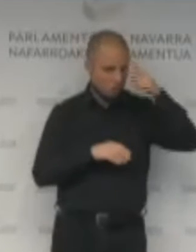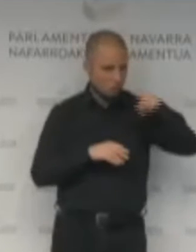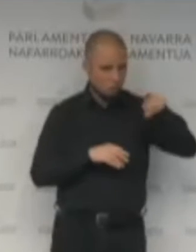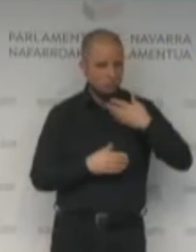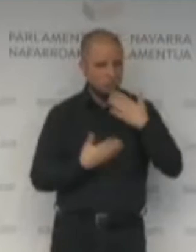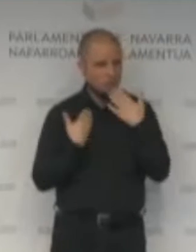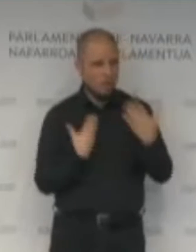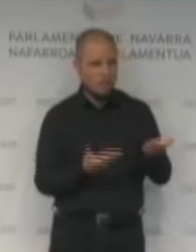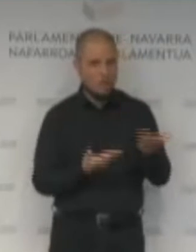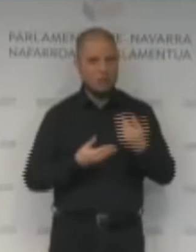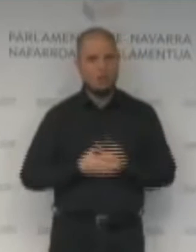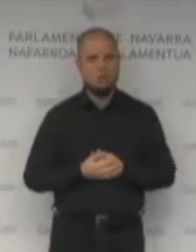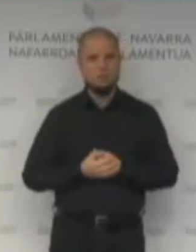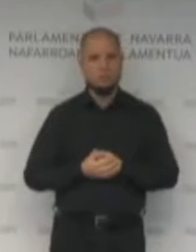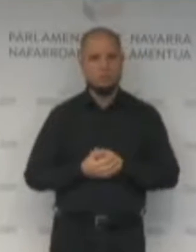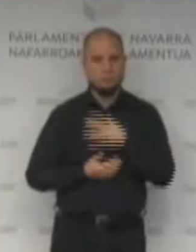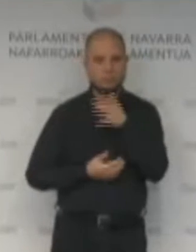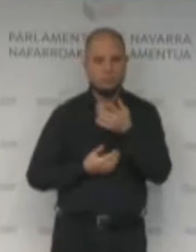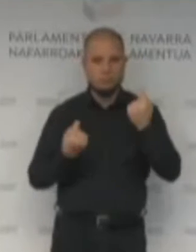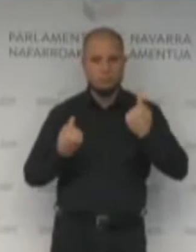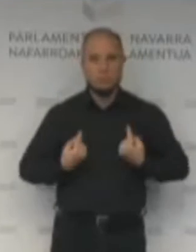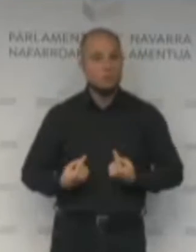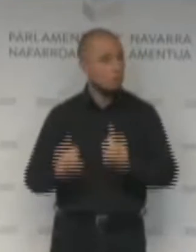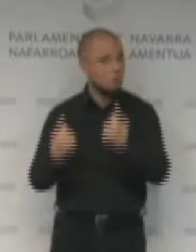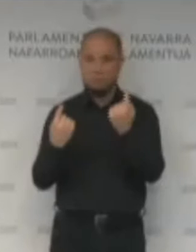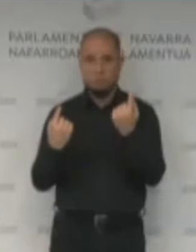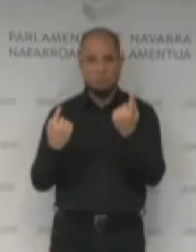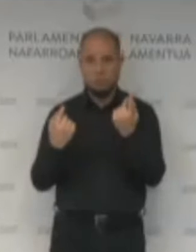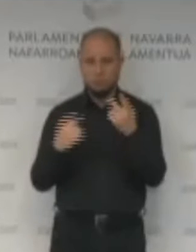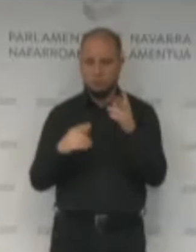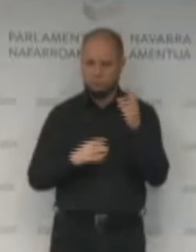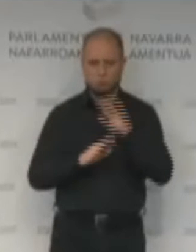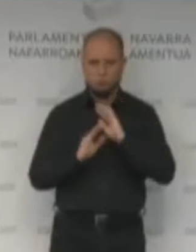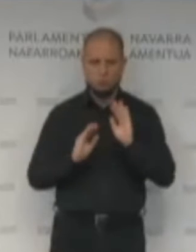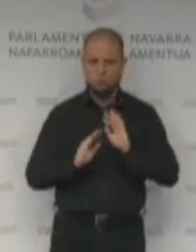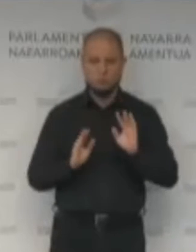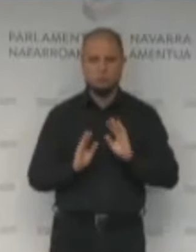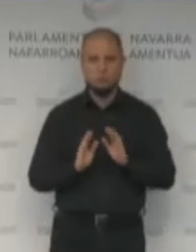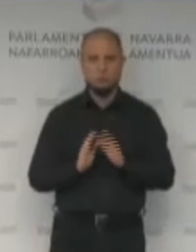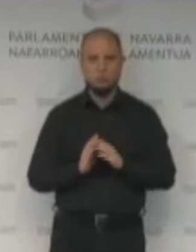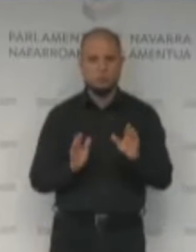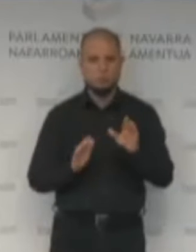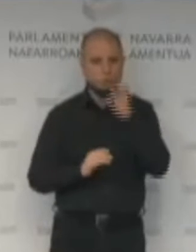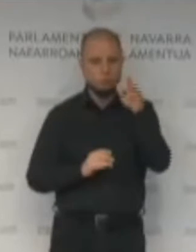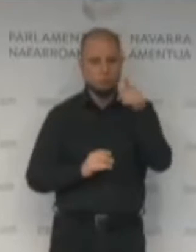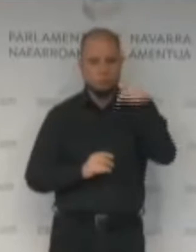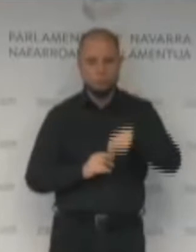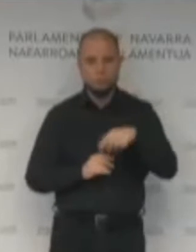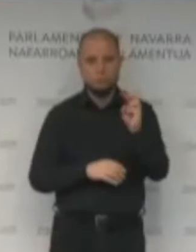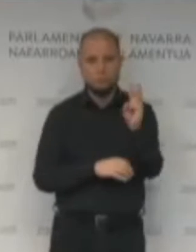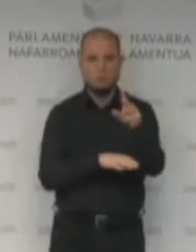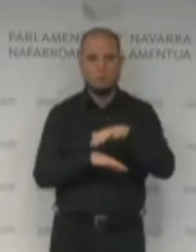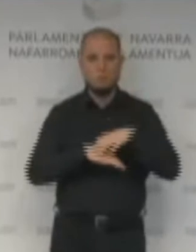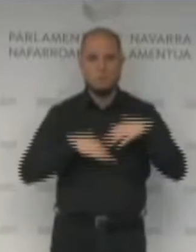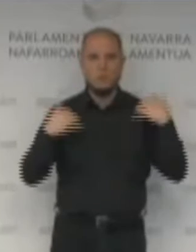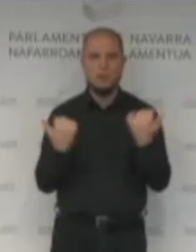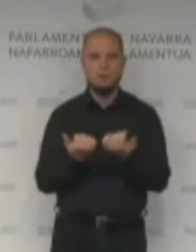porque no es la primera vez y seguramente tampoco será la última vez que en este Parlamento hablamos de